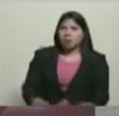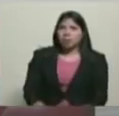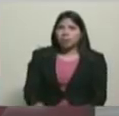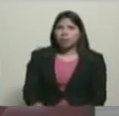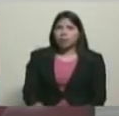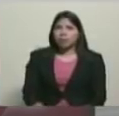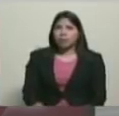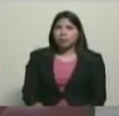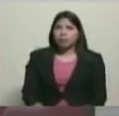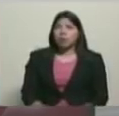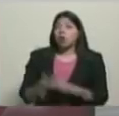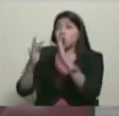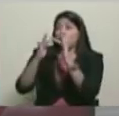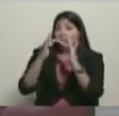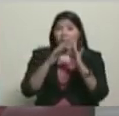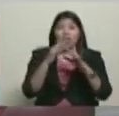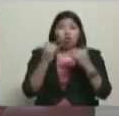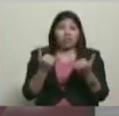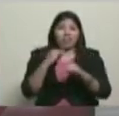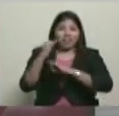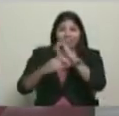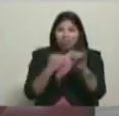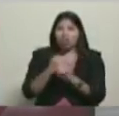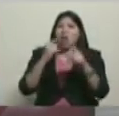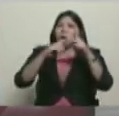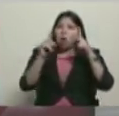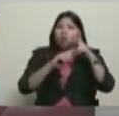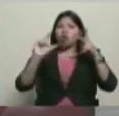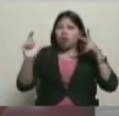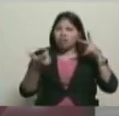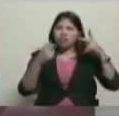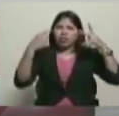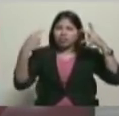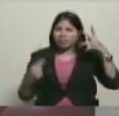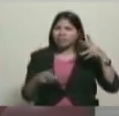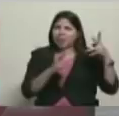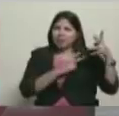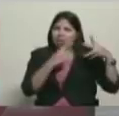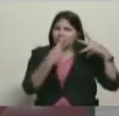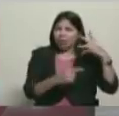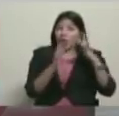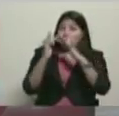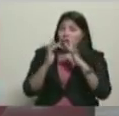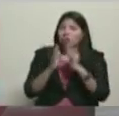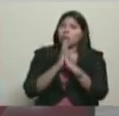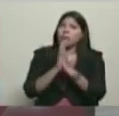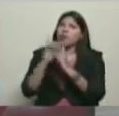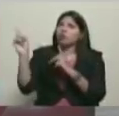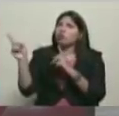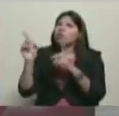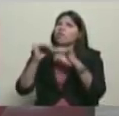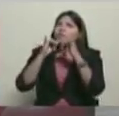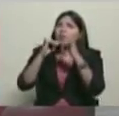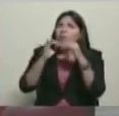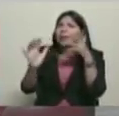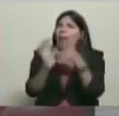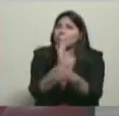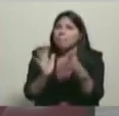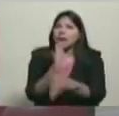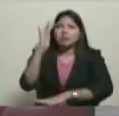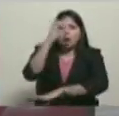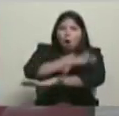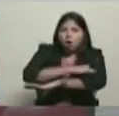fundamental en este tipo de operaciones. Ellos se han ubicado allí en las cercanías de La Carlota. Lo que representa la base aérea de La Carlota, tal vez,